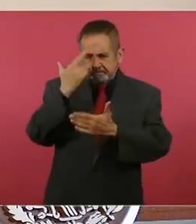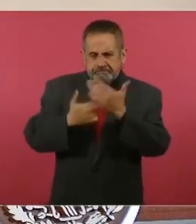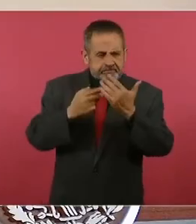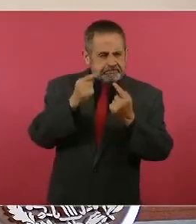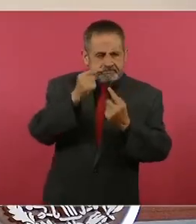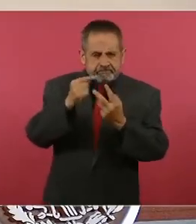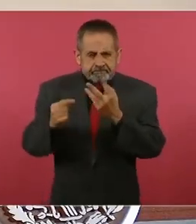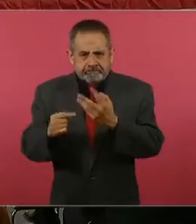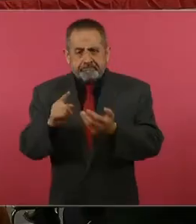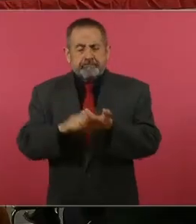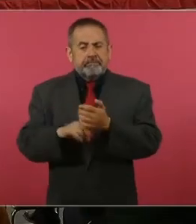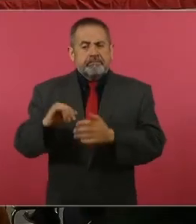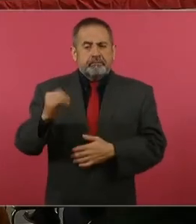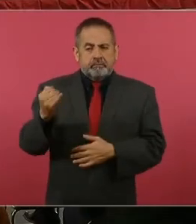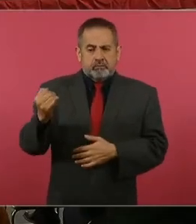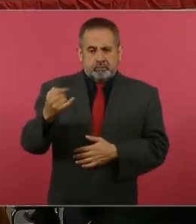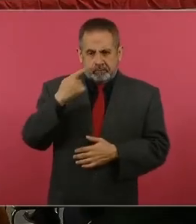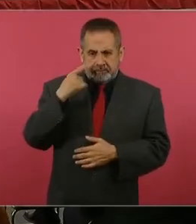junio.